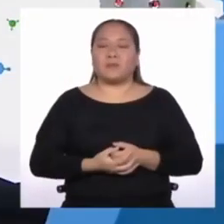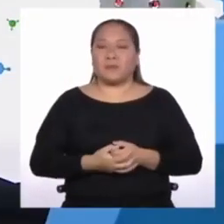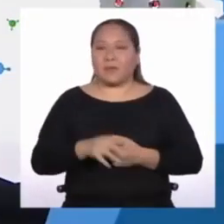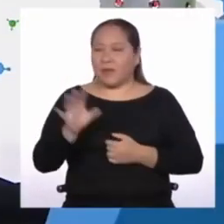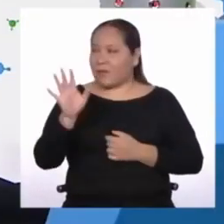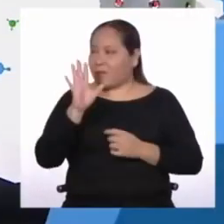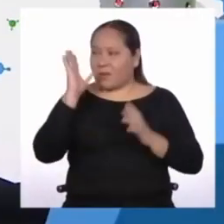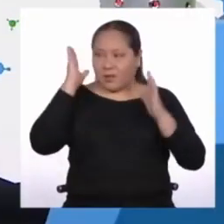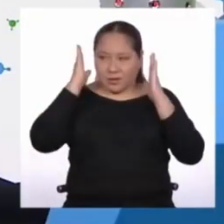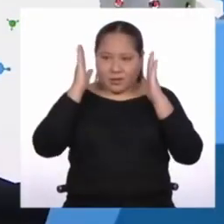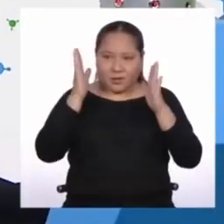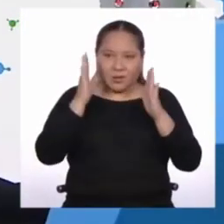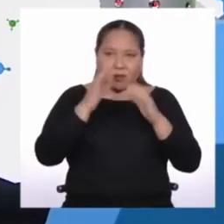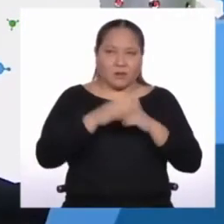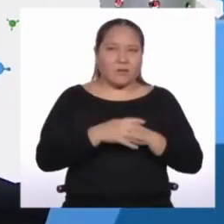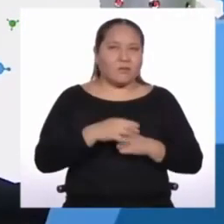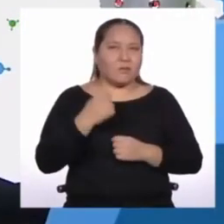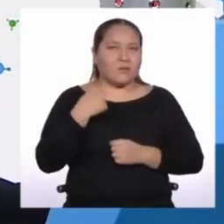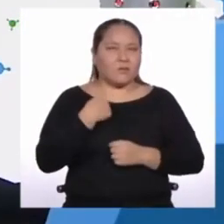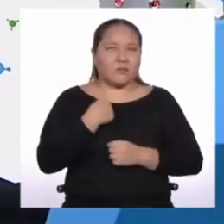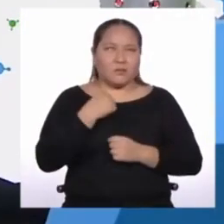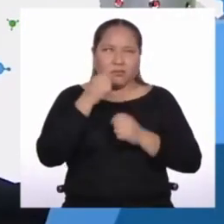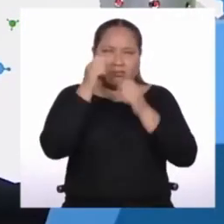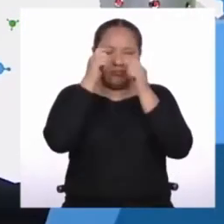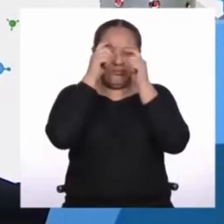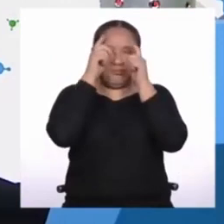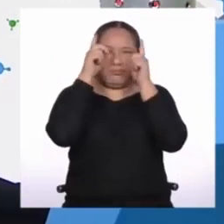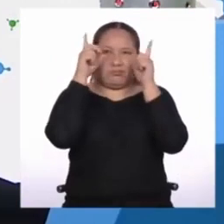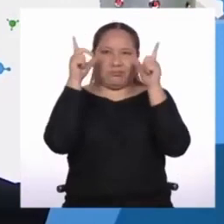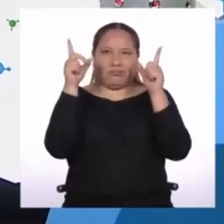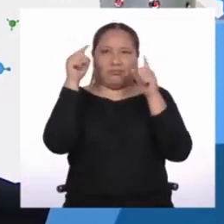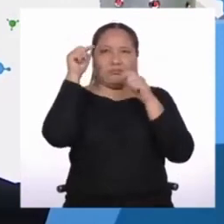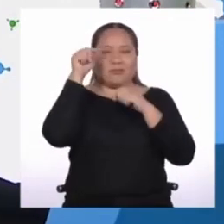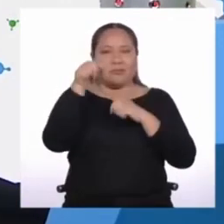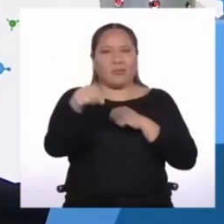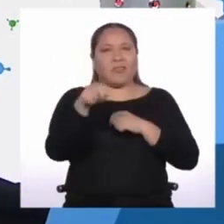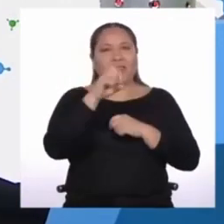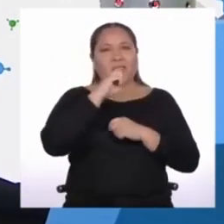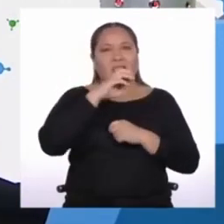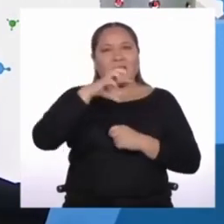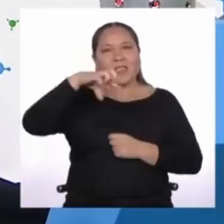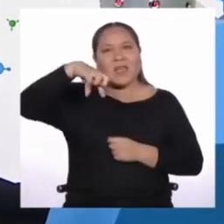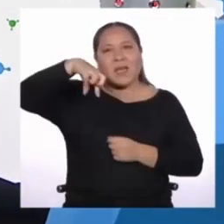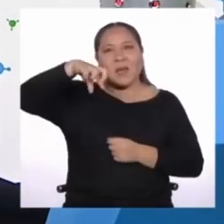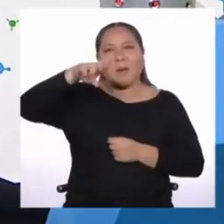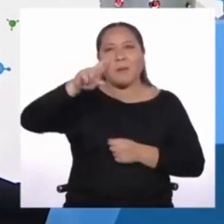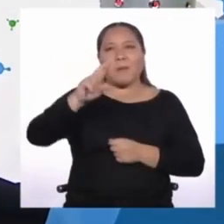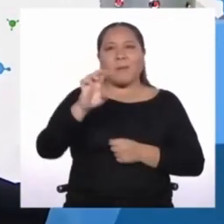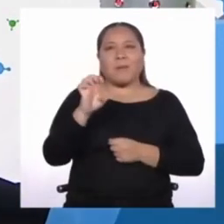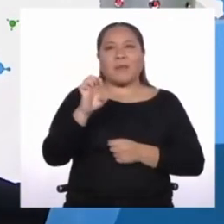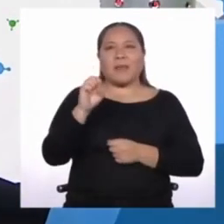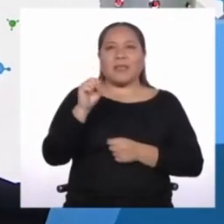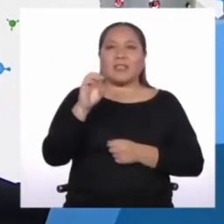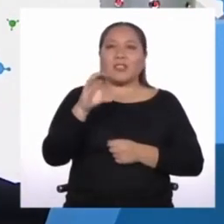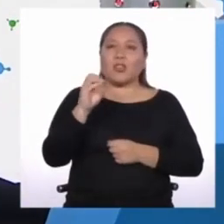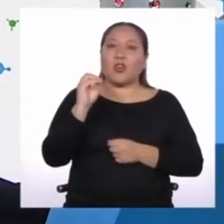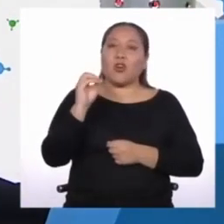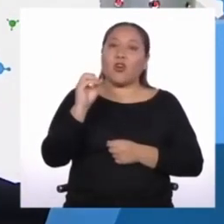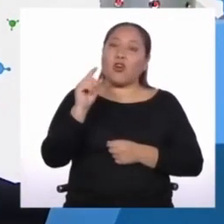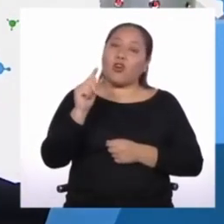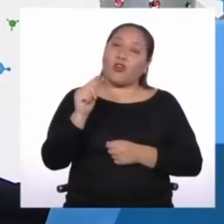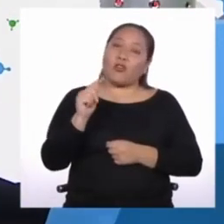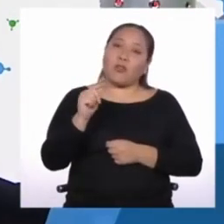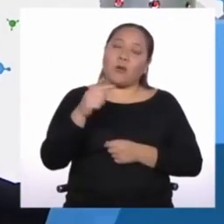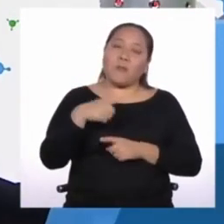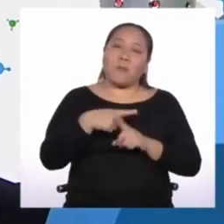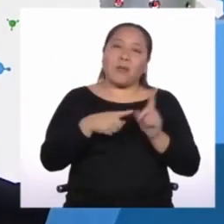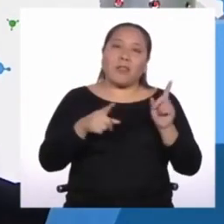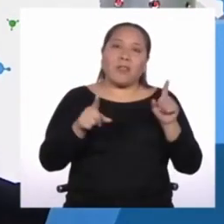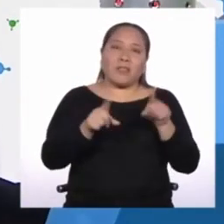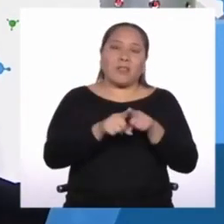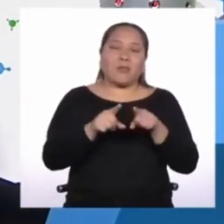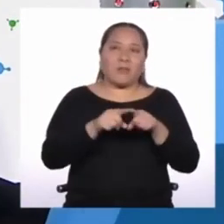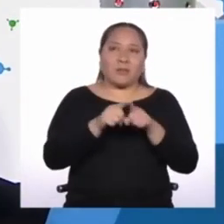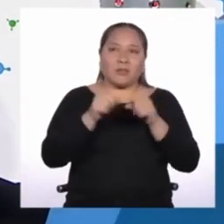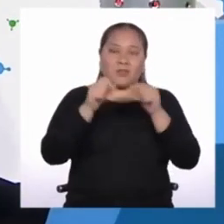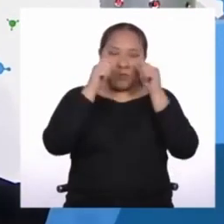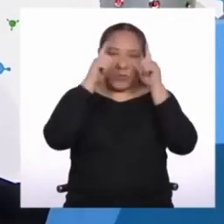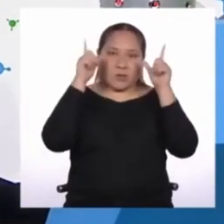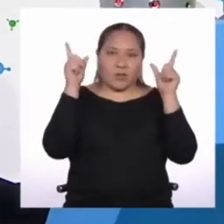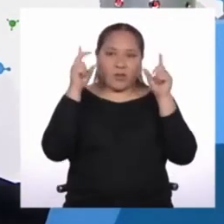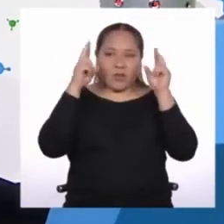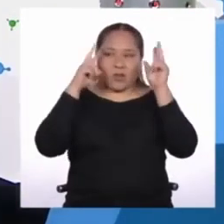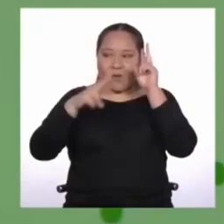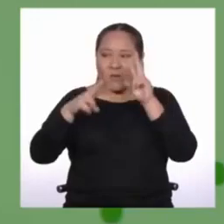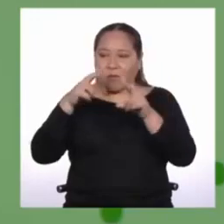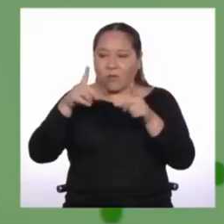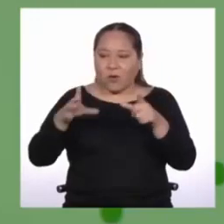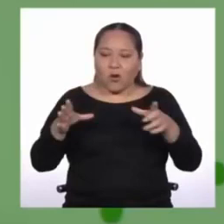Escúchenme, he quedado bastante impresionado con lo que hizo Prescott, pero aún sigo más impresionado con lo que vimos con los paneles